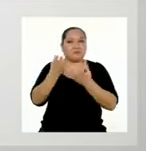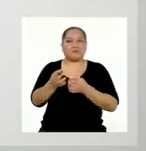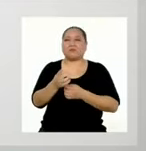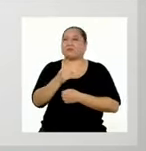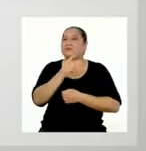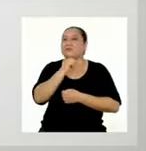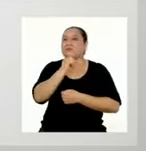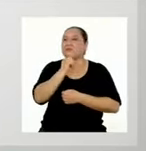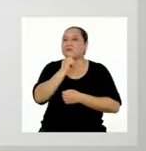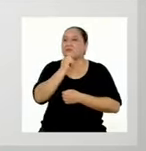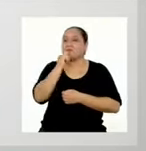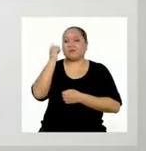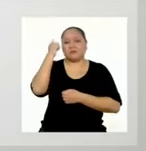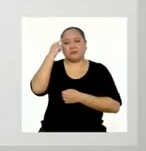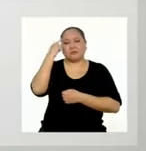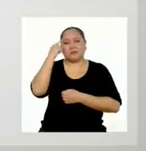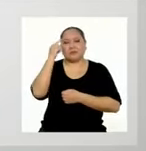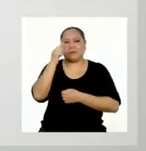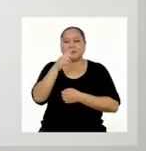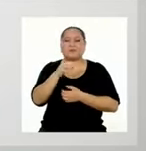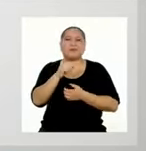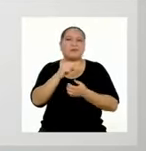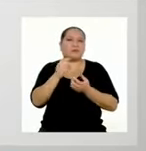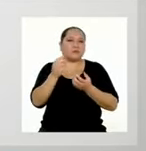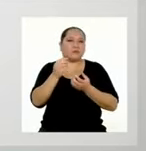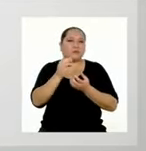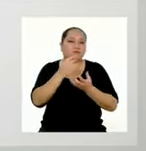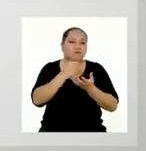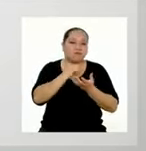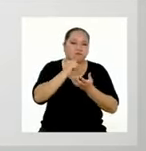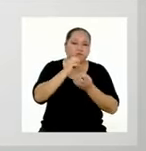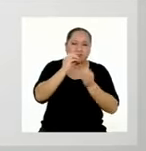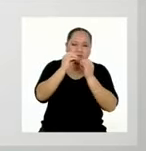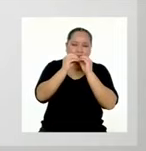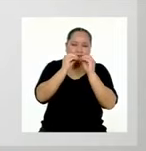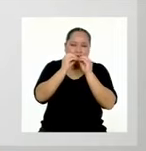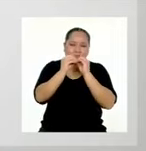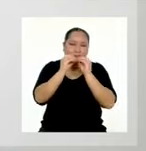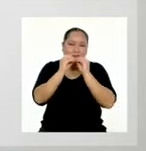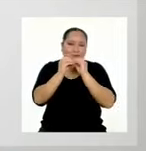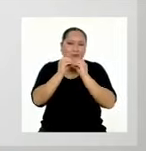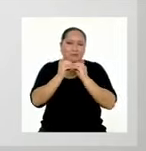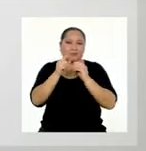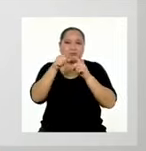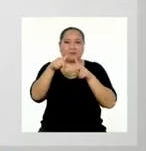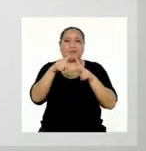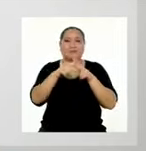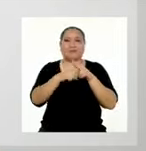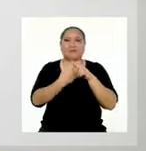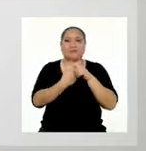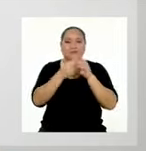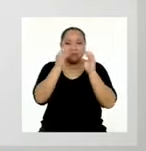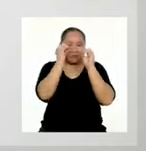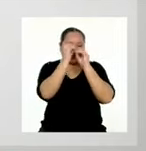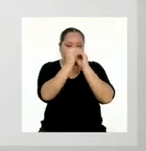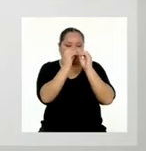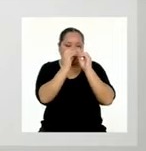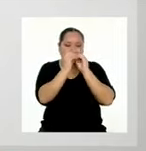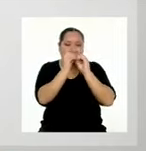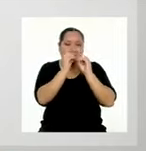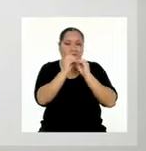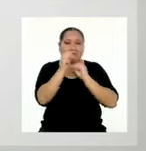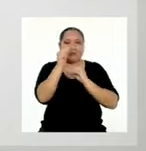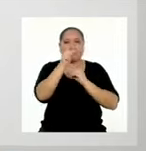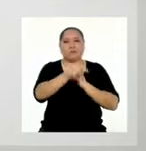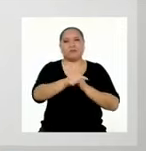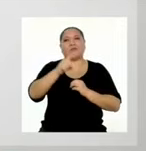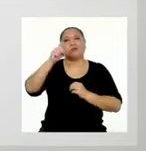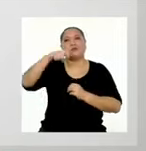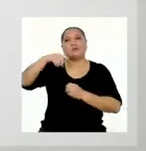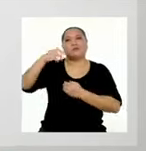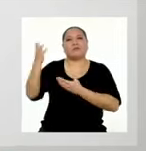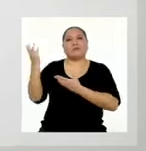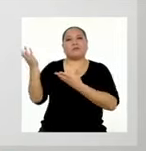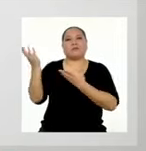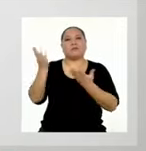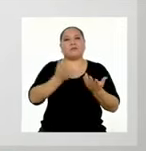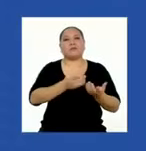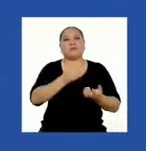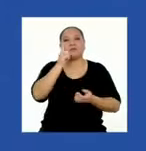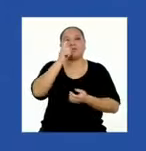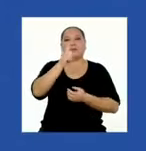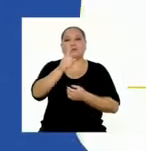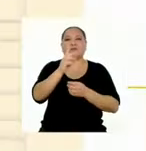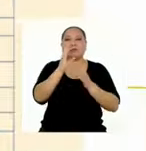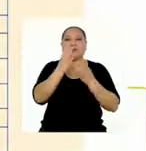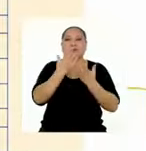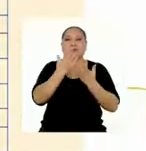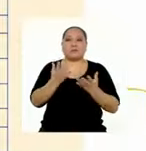que hay varias cosas que aún podrían mejorar. Por eso, es momento de empezar con la corrección. Y para ello, he traído un